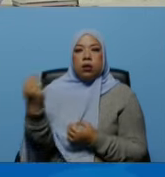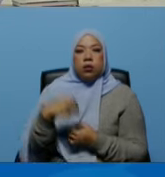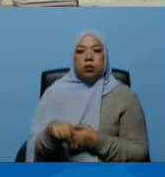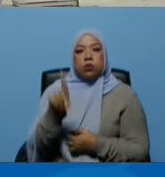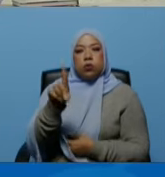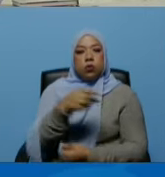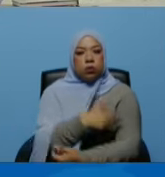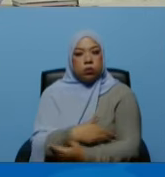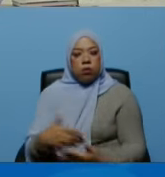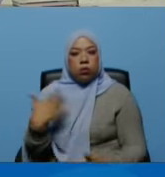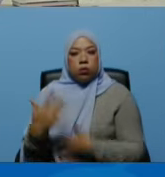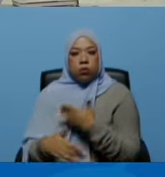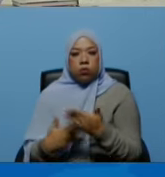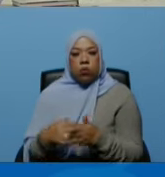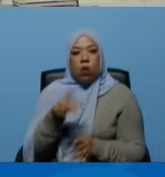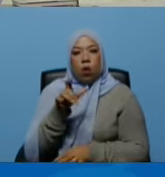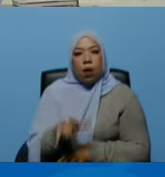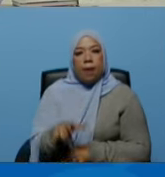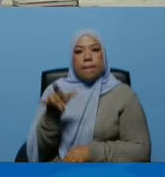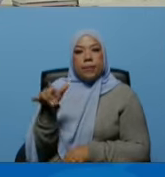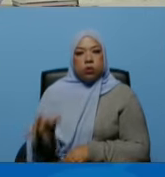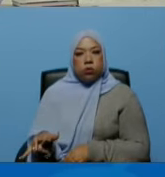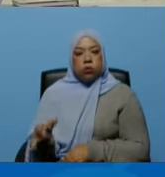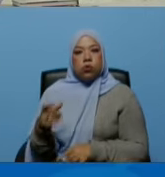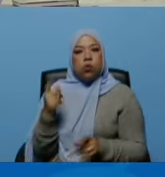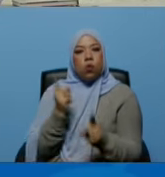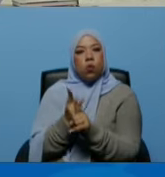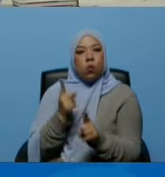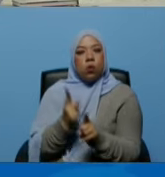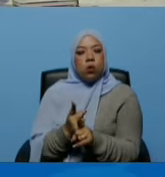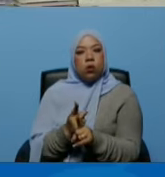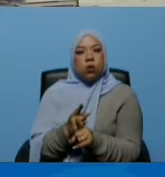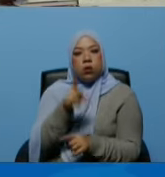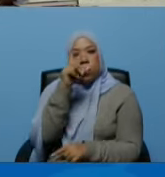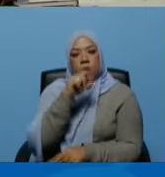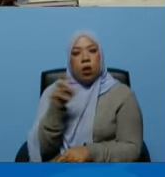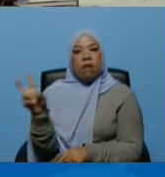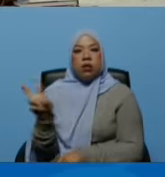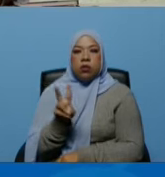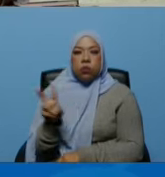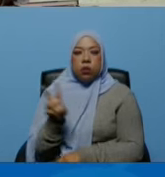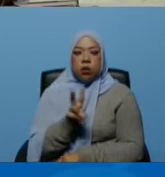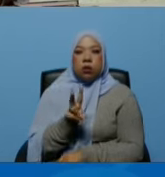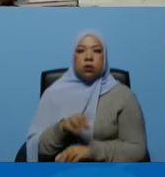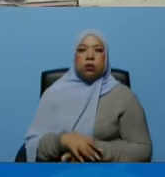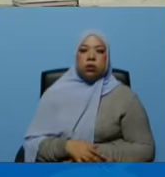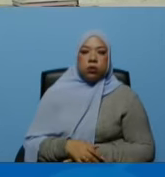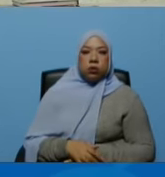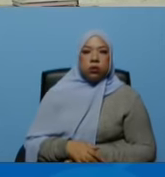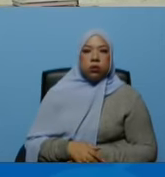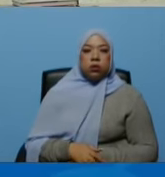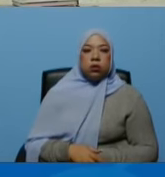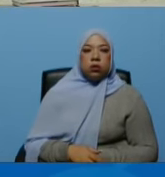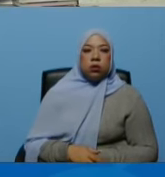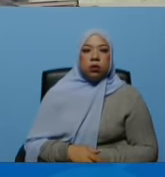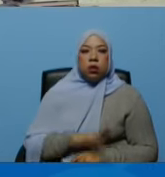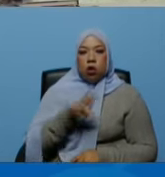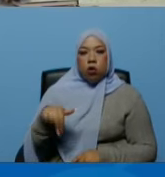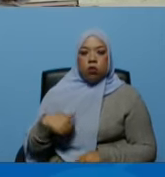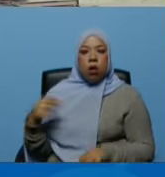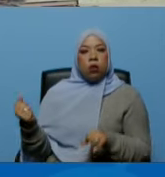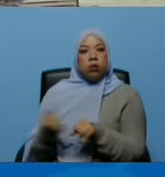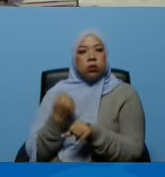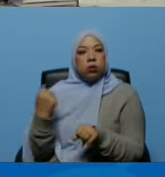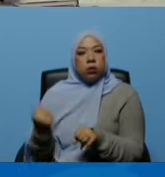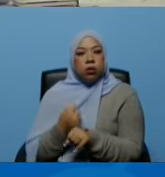un millón de ciudadanos y ciudadanas de compatriotas a lo largo y ancho del país ese es nuestro trabajo